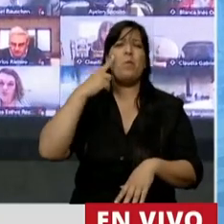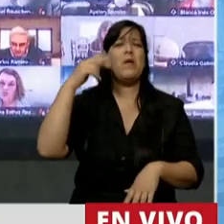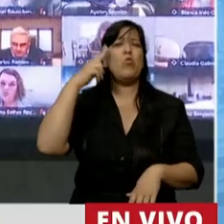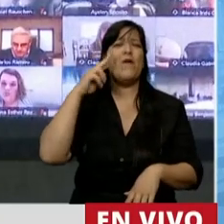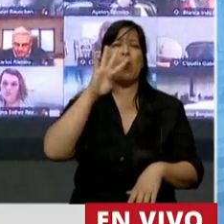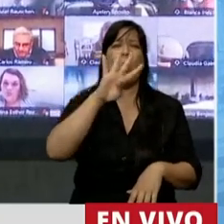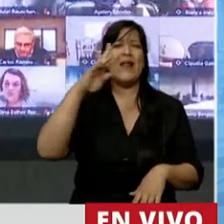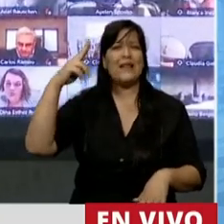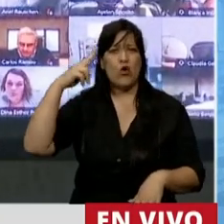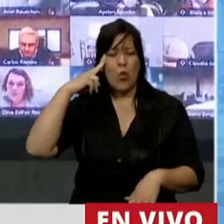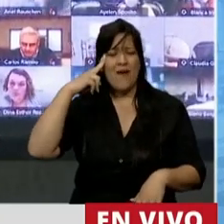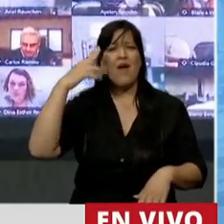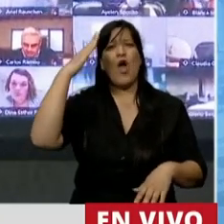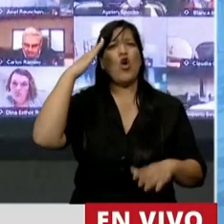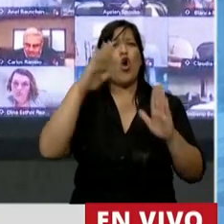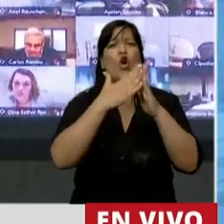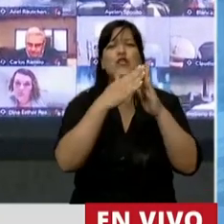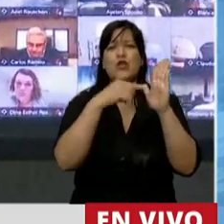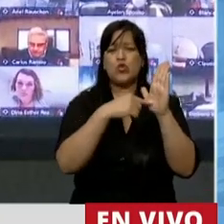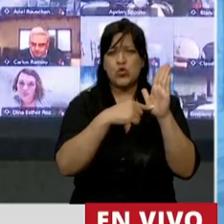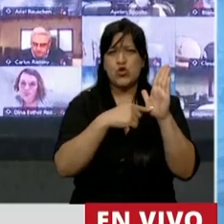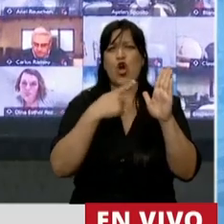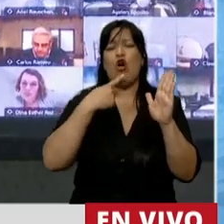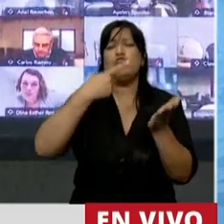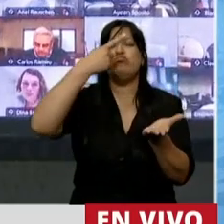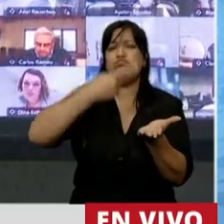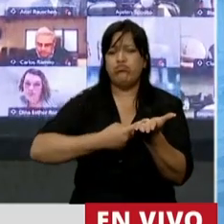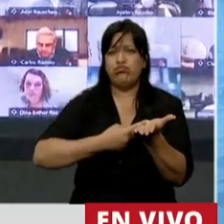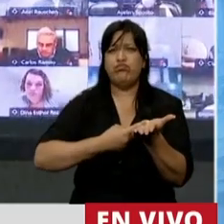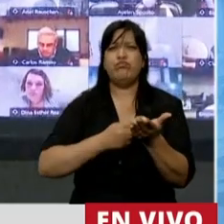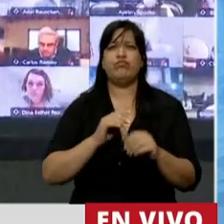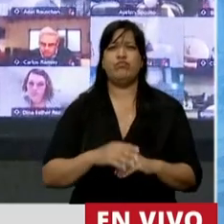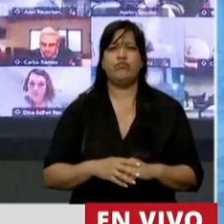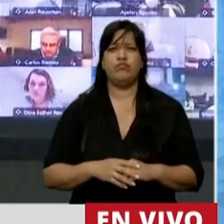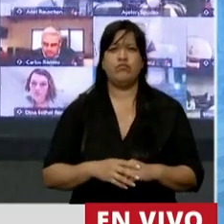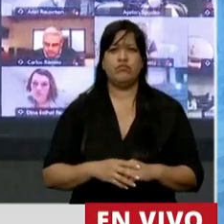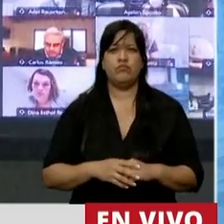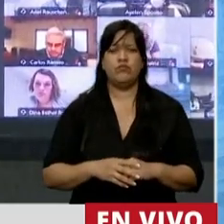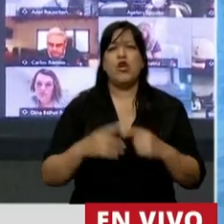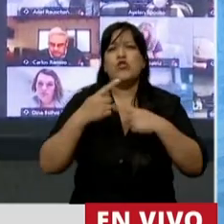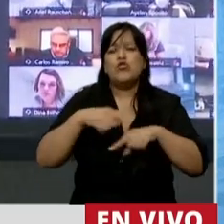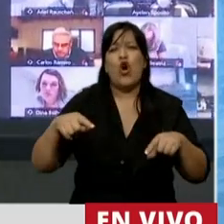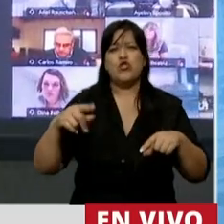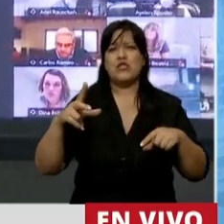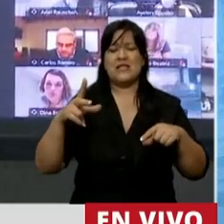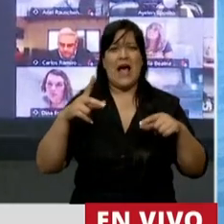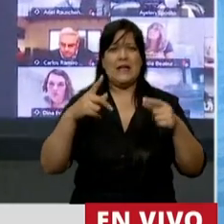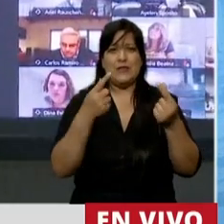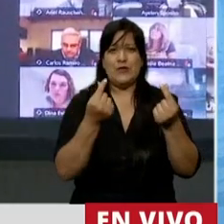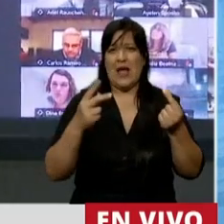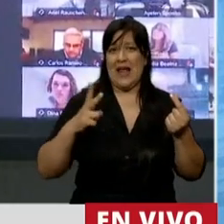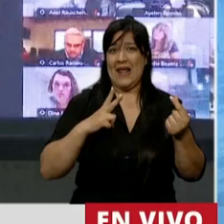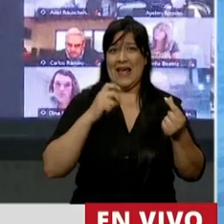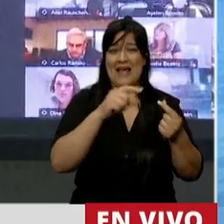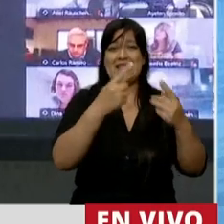en la constitución del 49 se estableció que la riqueza natural formaba parte de la